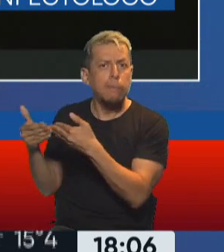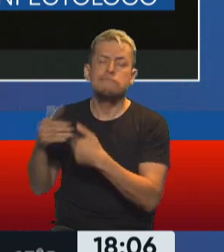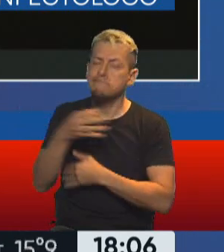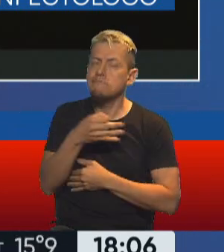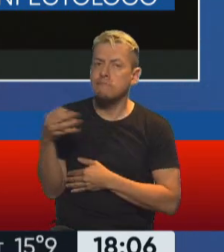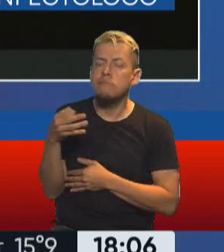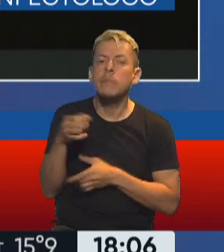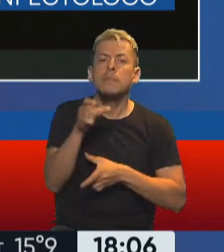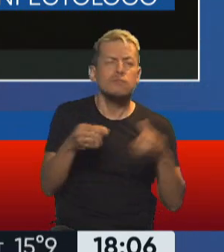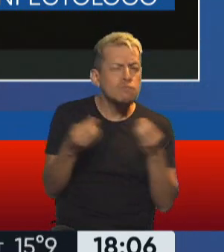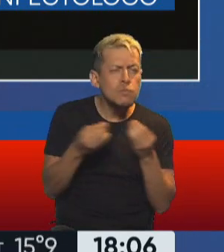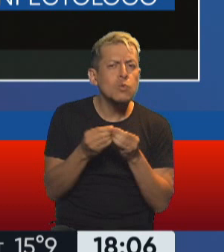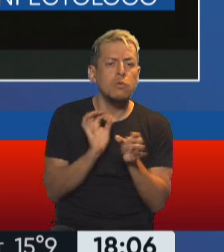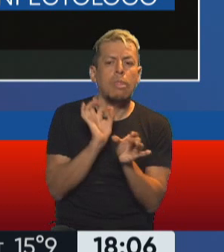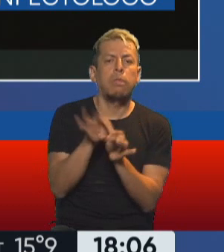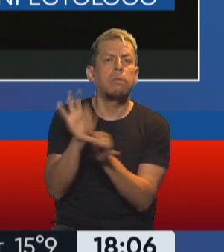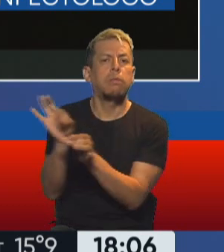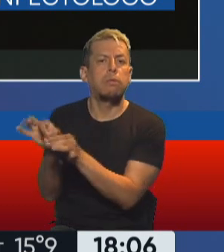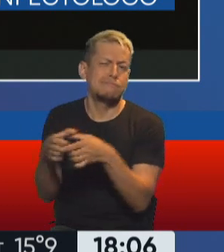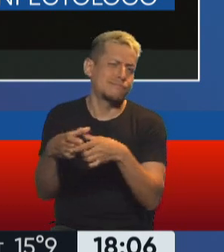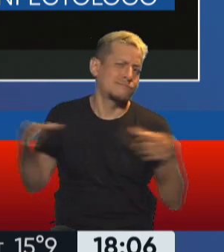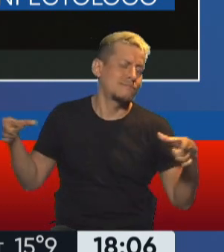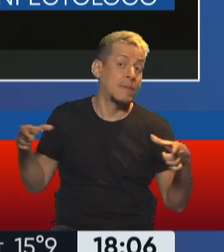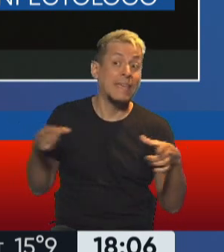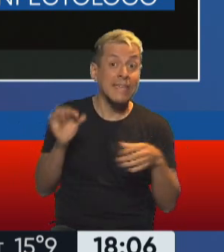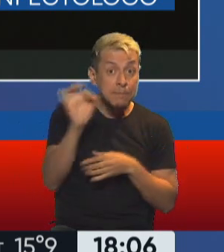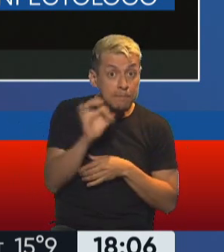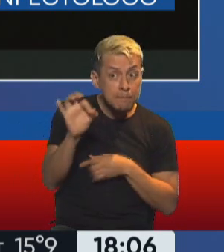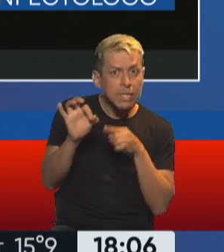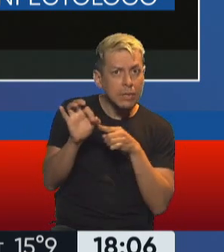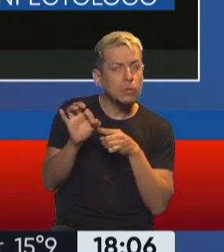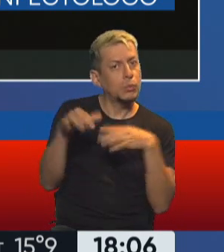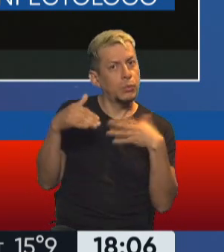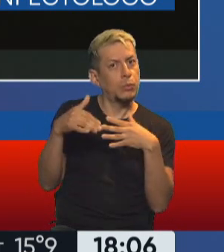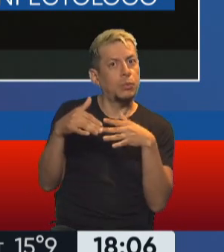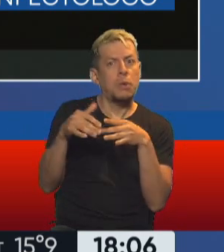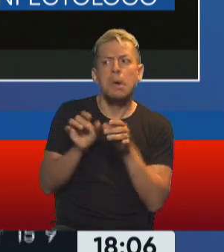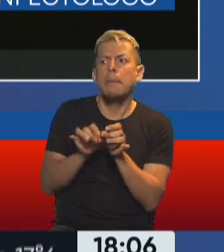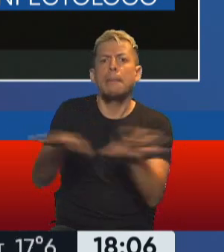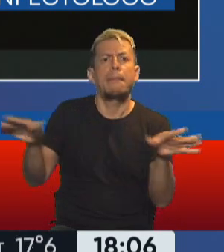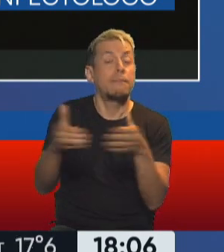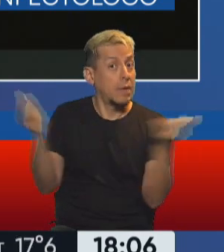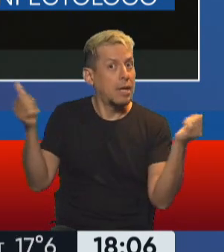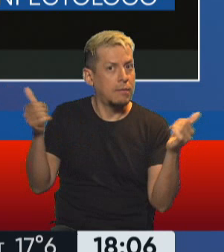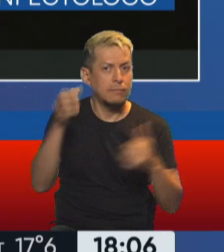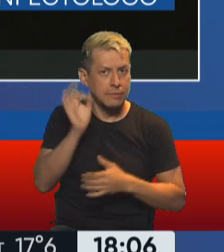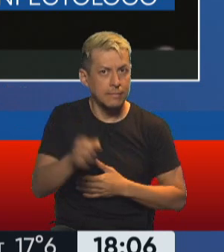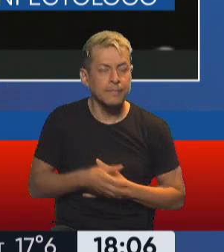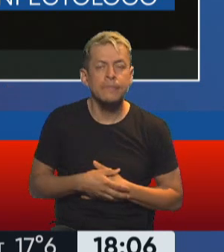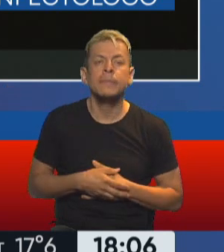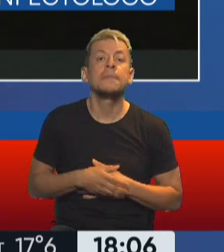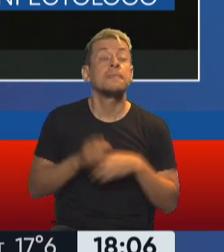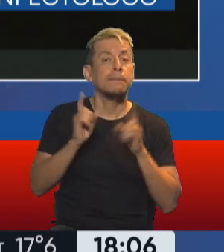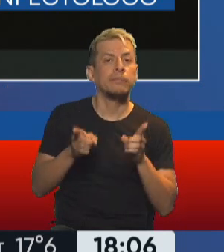enorme de personas contaminadas, con un virus que sabemos que es de una difuminación increíblemente rápida, hay